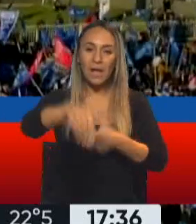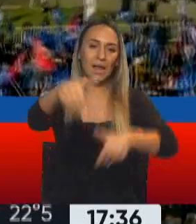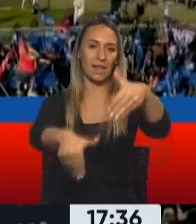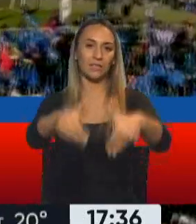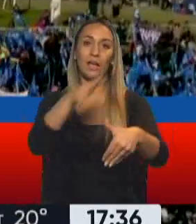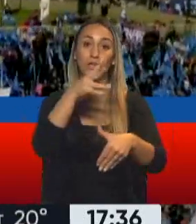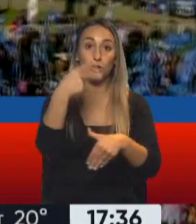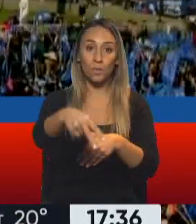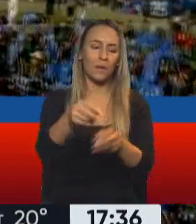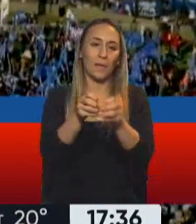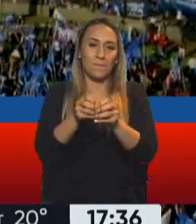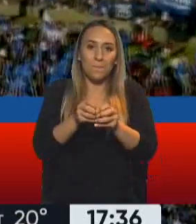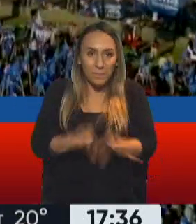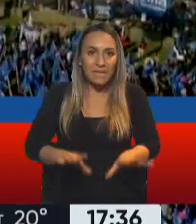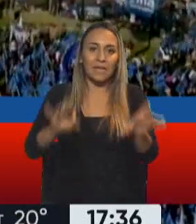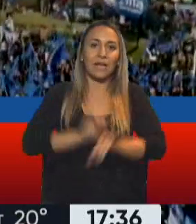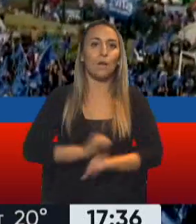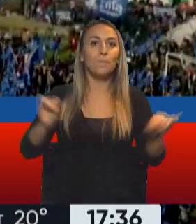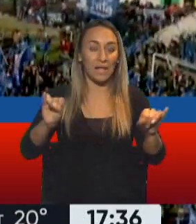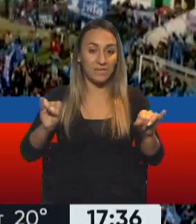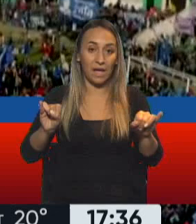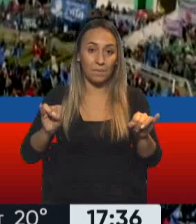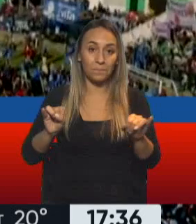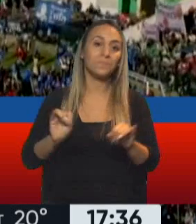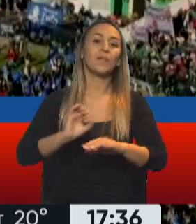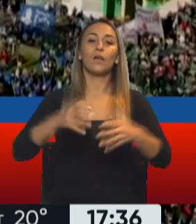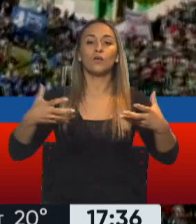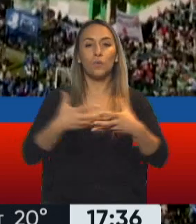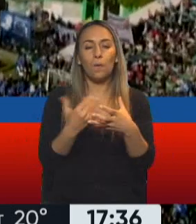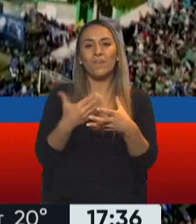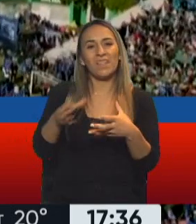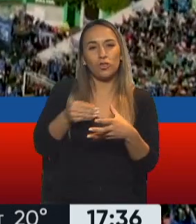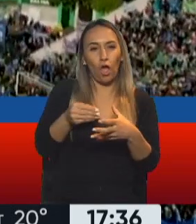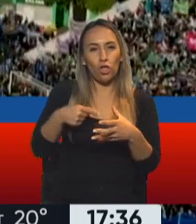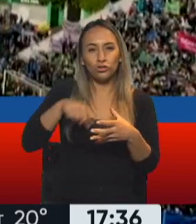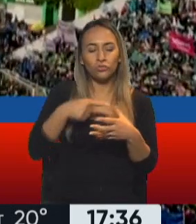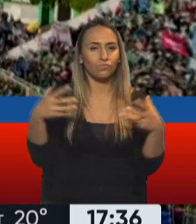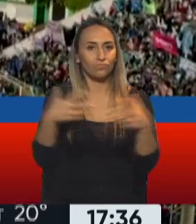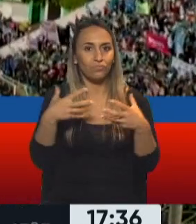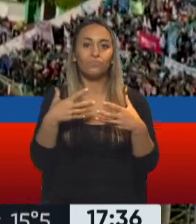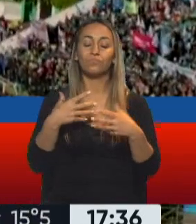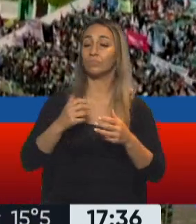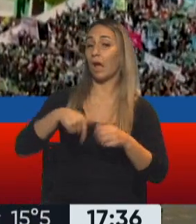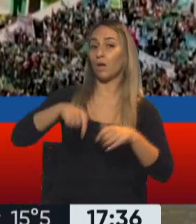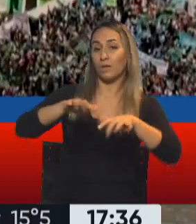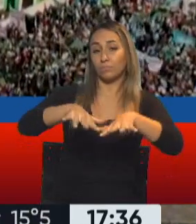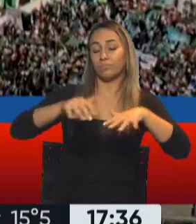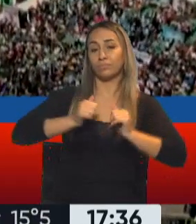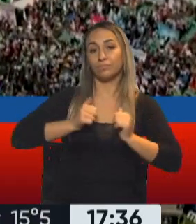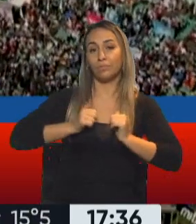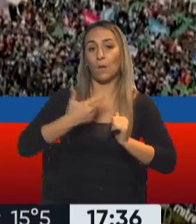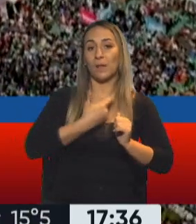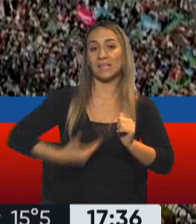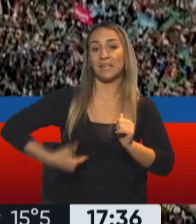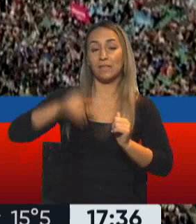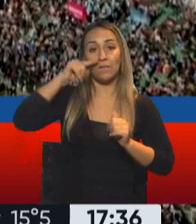activa la campaña. El plenario del Frente de Todos. En ese momento lo que se espera es la llegada del presidente Alberto Fernández. Estamos en la mesa